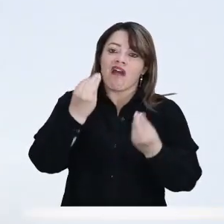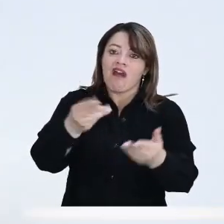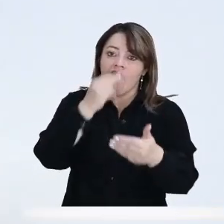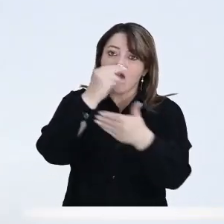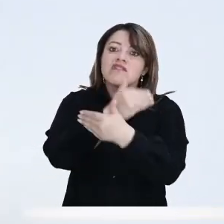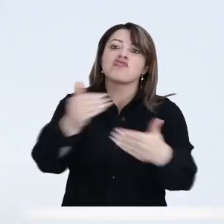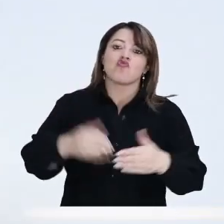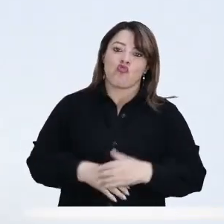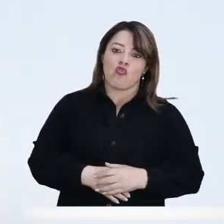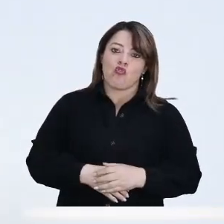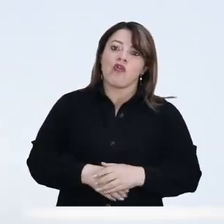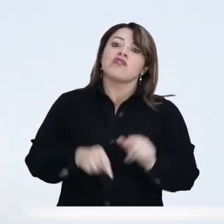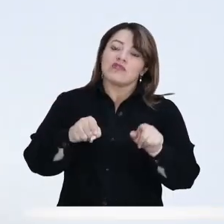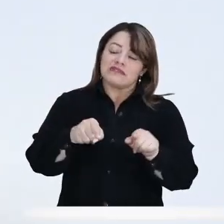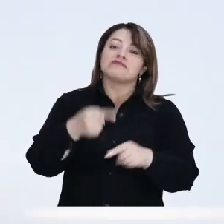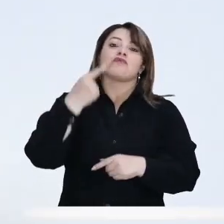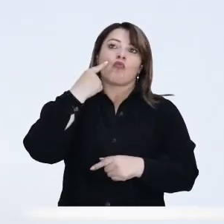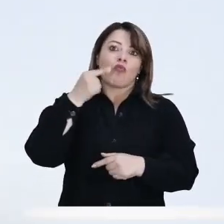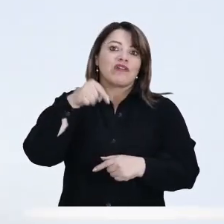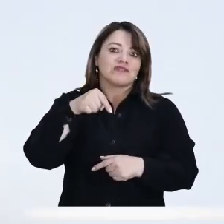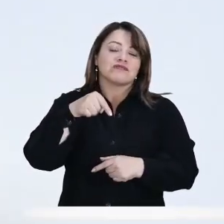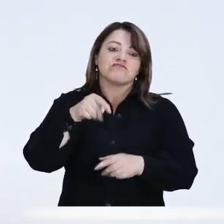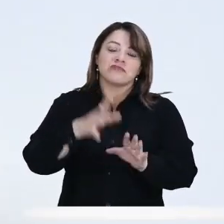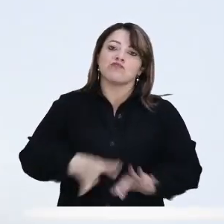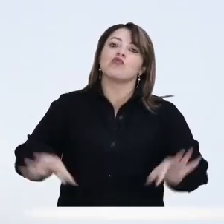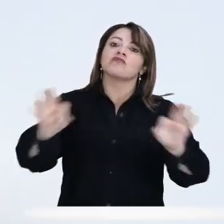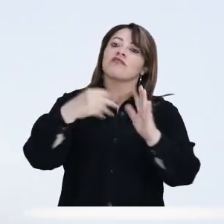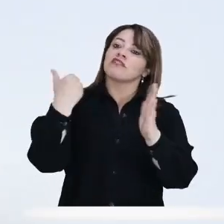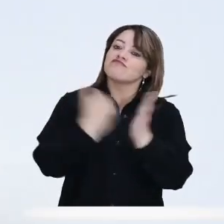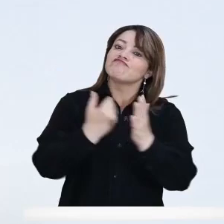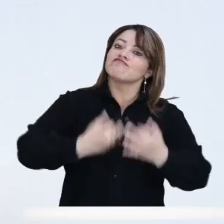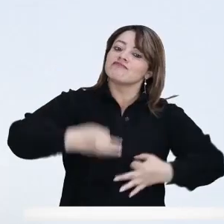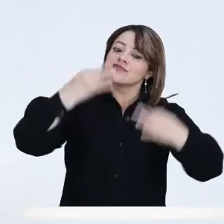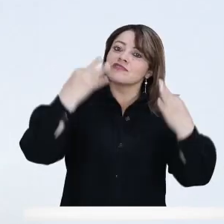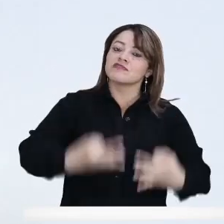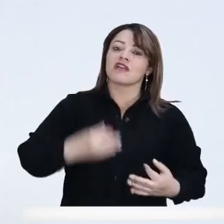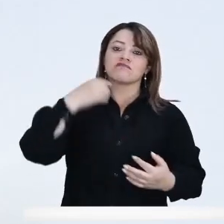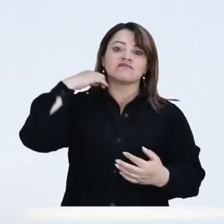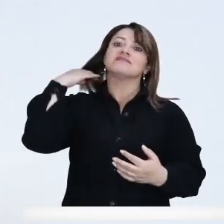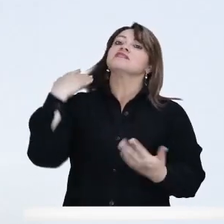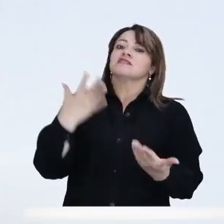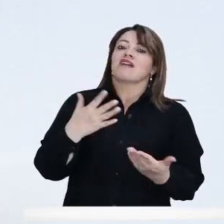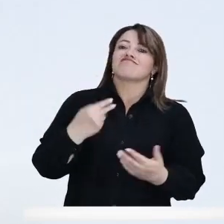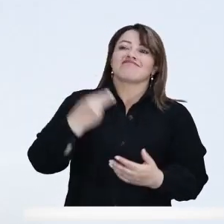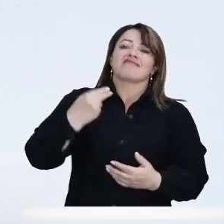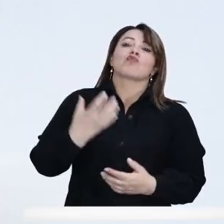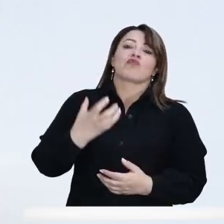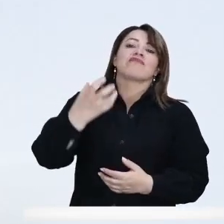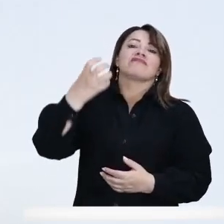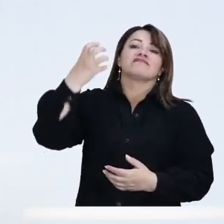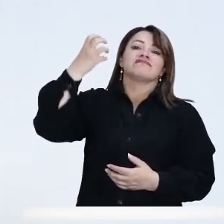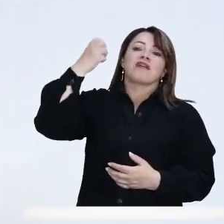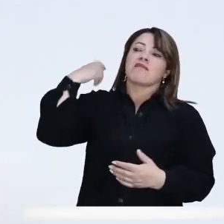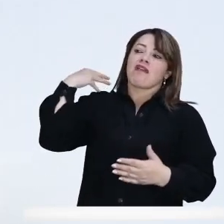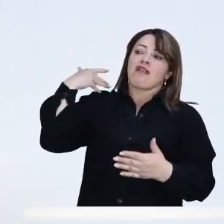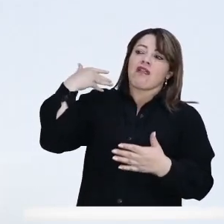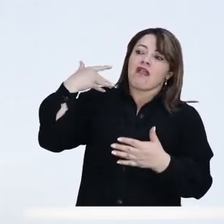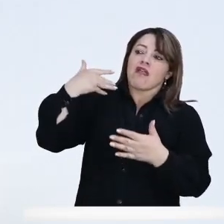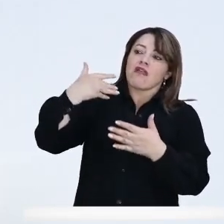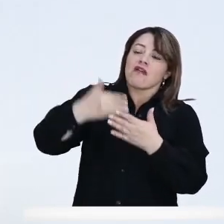Entonces, a me parece que eso hay que tenerlo muy presente y garantizar, aunque históricamente, ya es histórico, ha venido